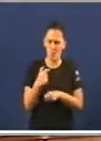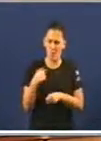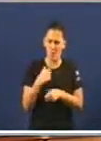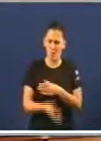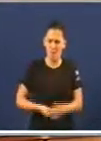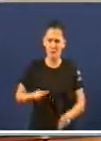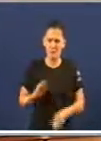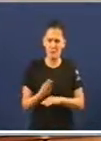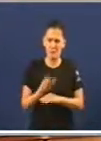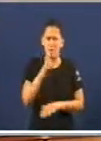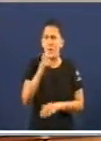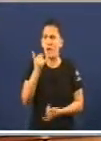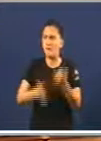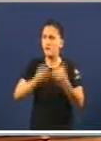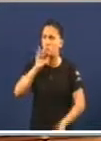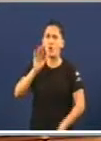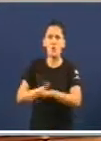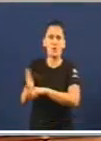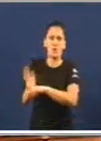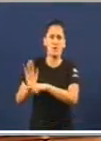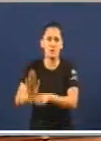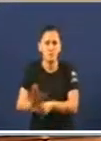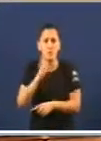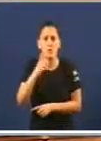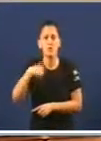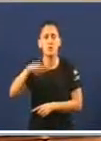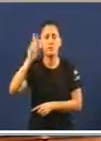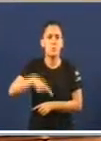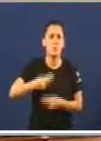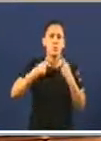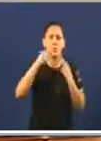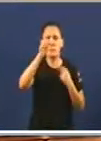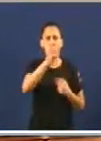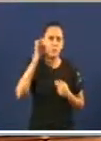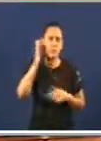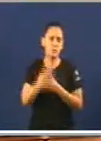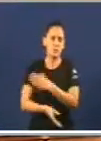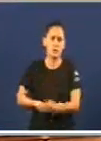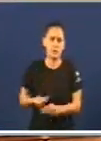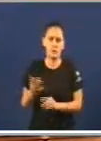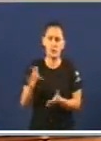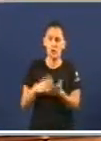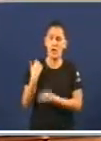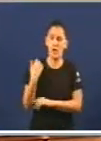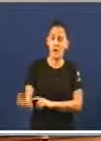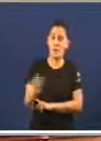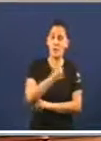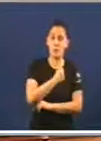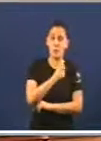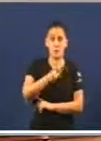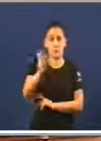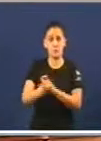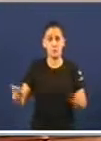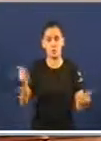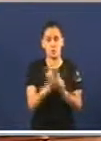fai que sen cumpla coa representatividade que temos as deputadas e deputados que apoiaron, persoas que non apoiaron o